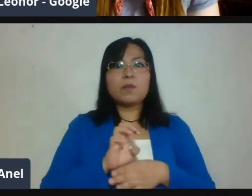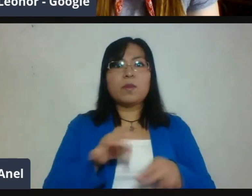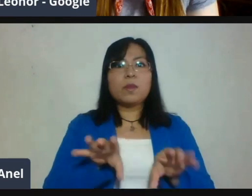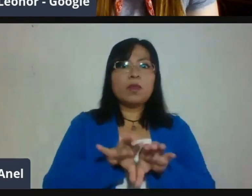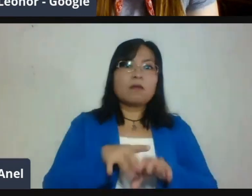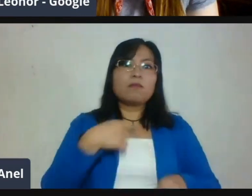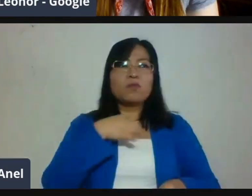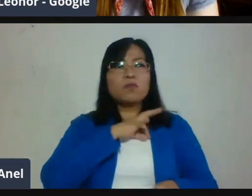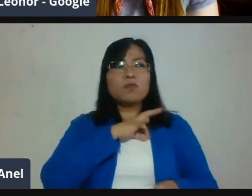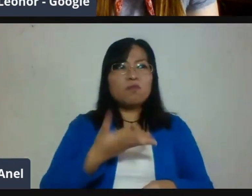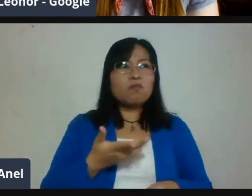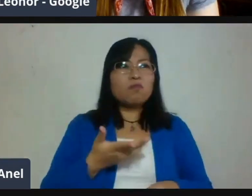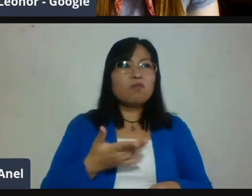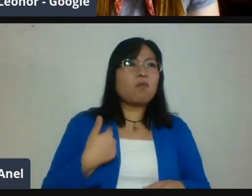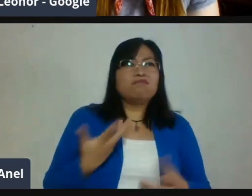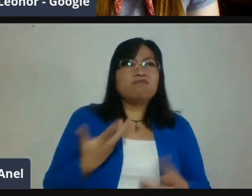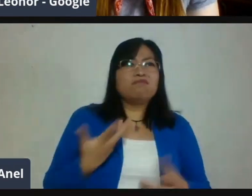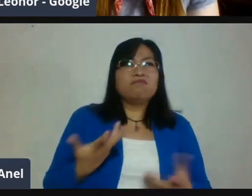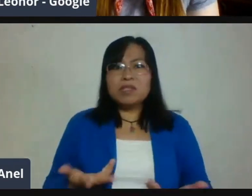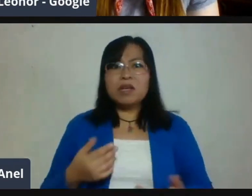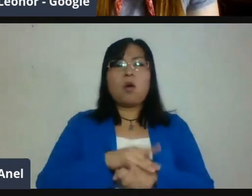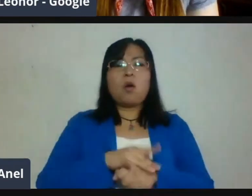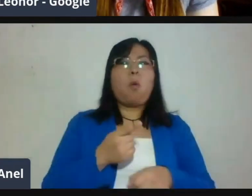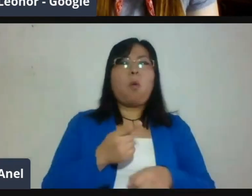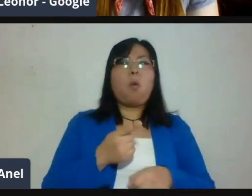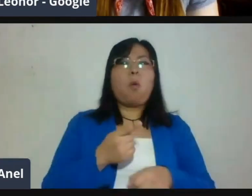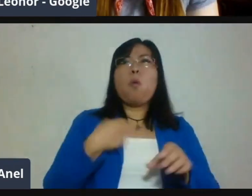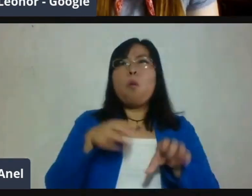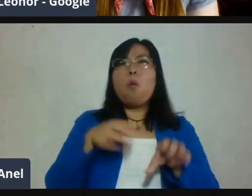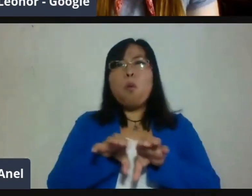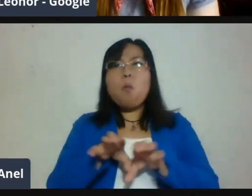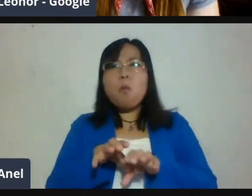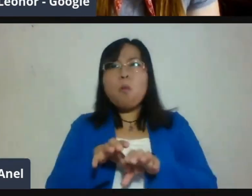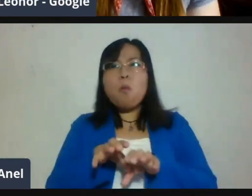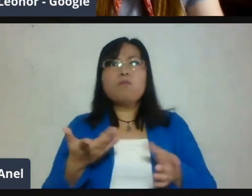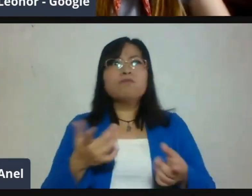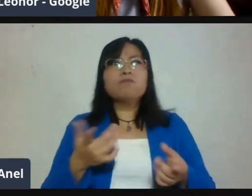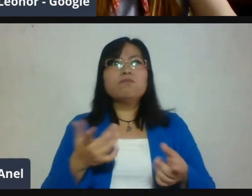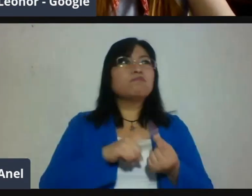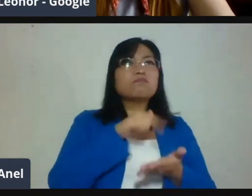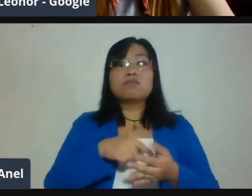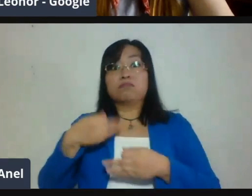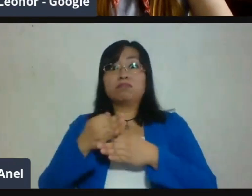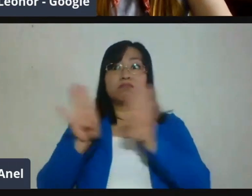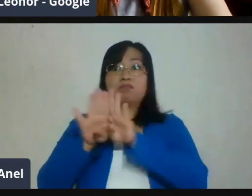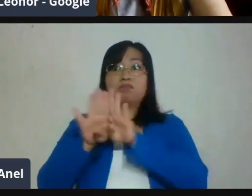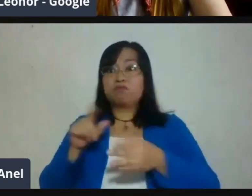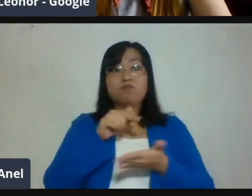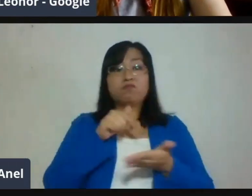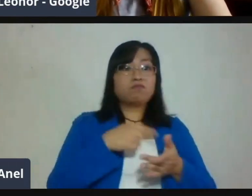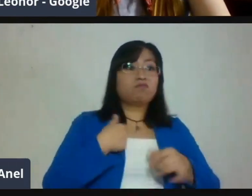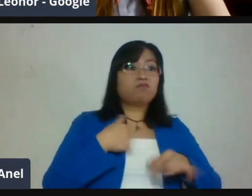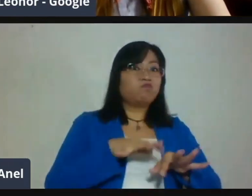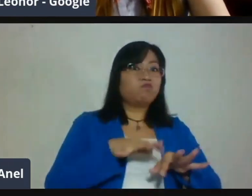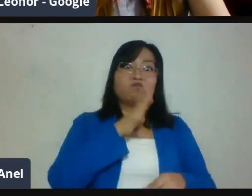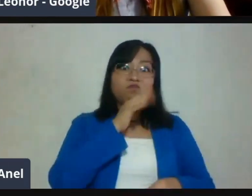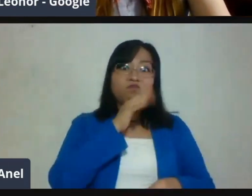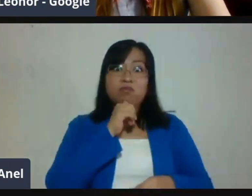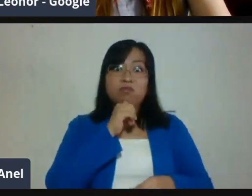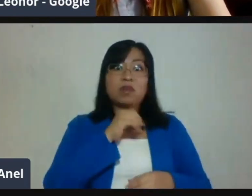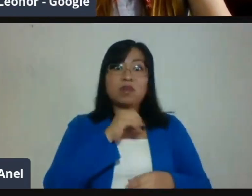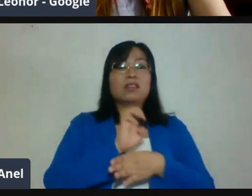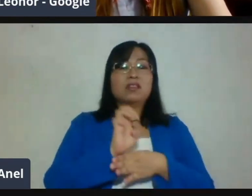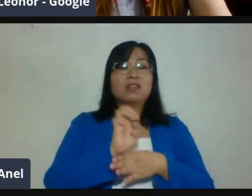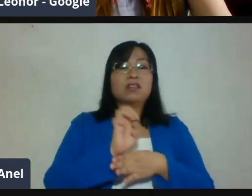el otro reto que tenemos es este, justamente la alfabetización y los criterios mínimos de ciudadanía digital